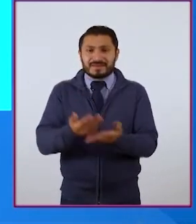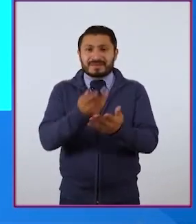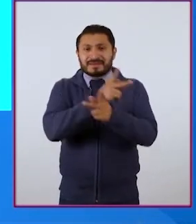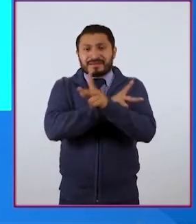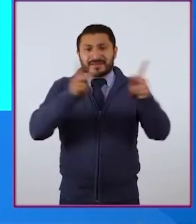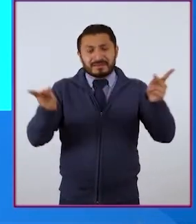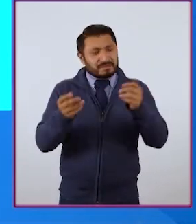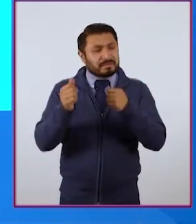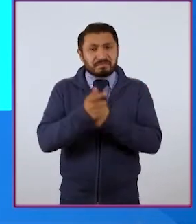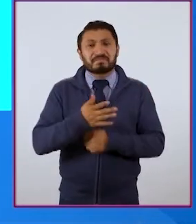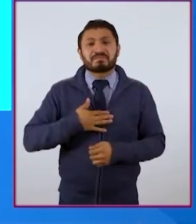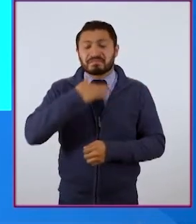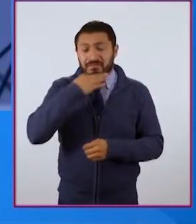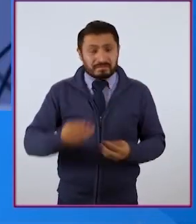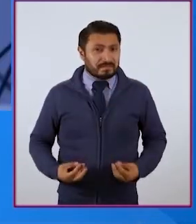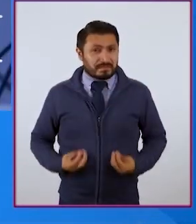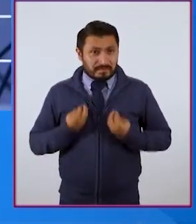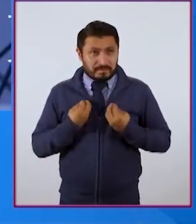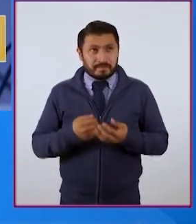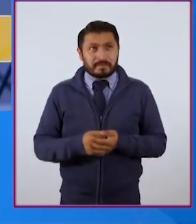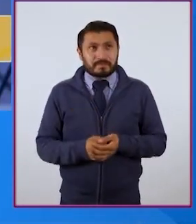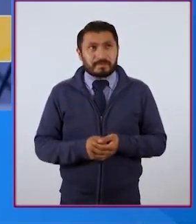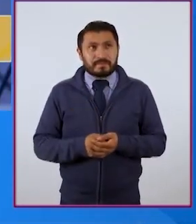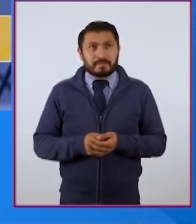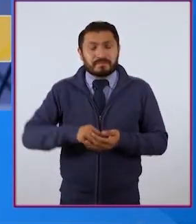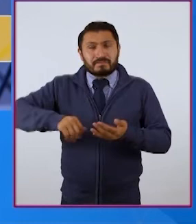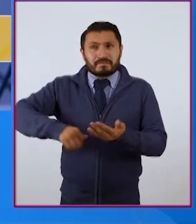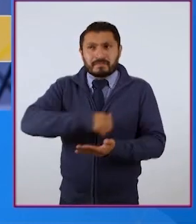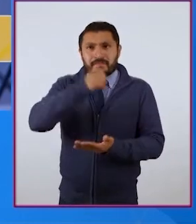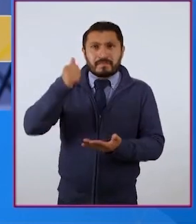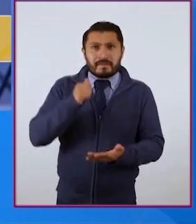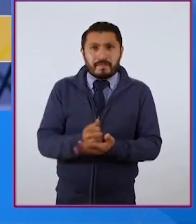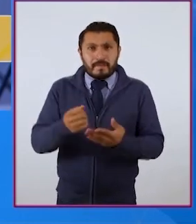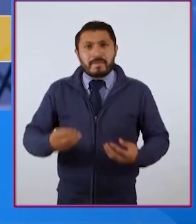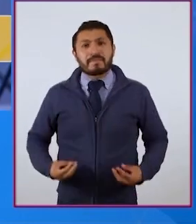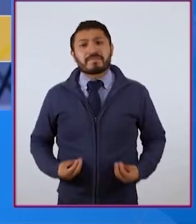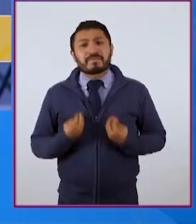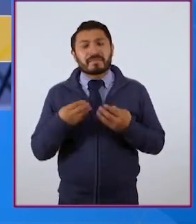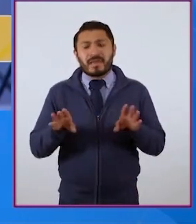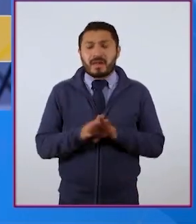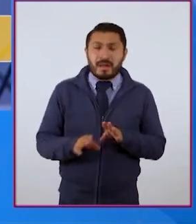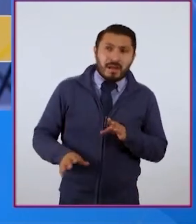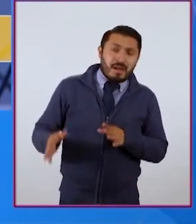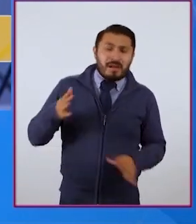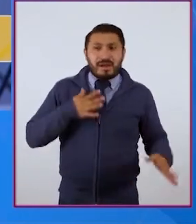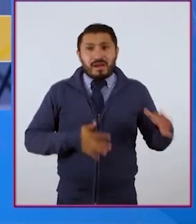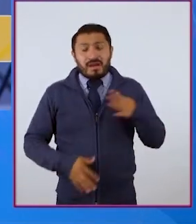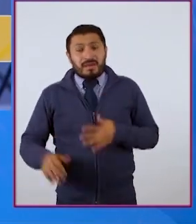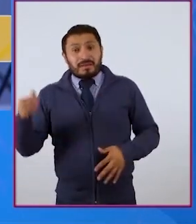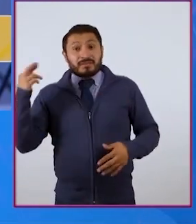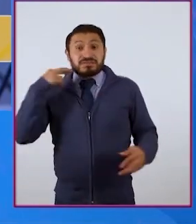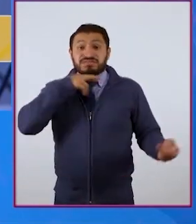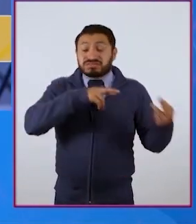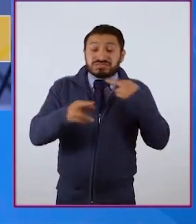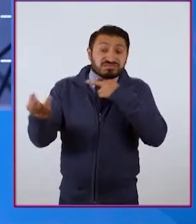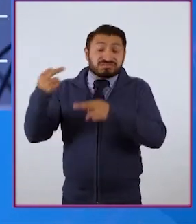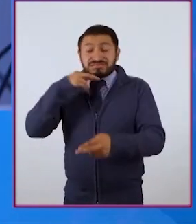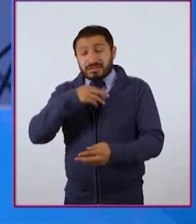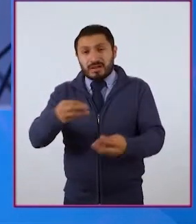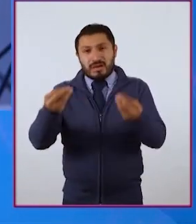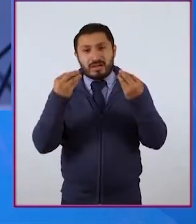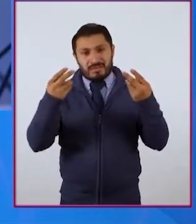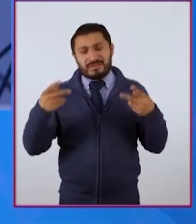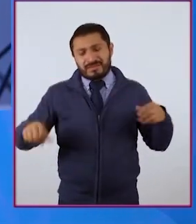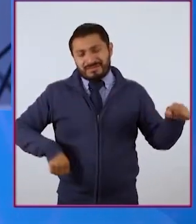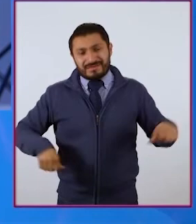condiciones dignas para vivir. En la ciudad, la vida es ajetreada y saturada debido a la gran